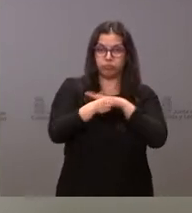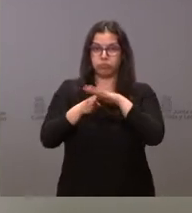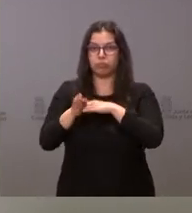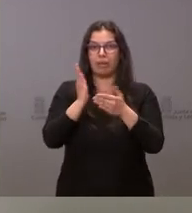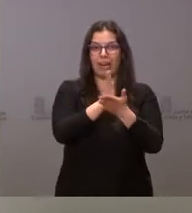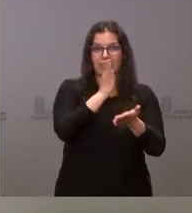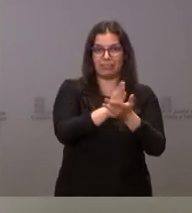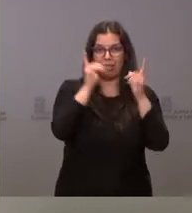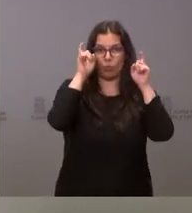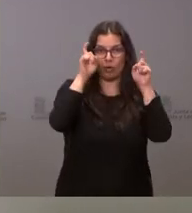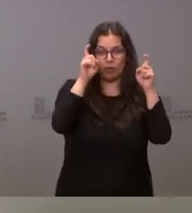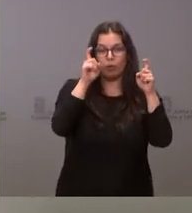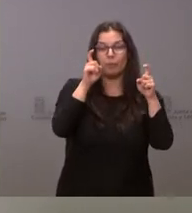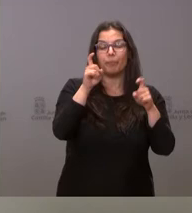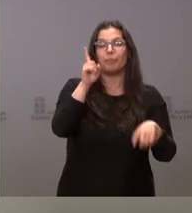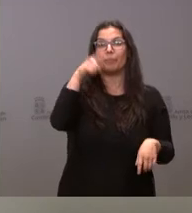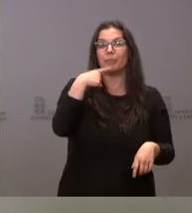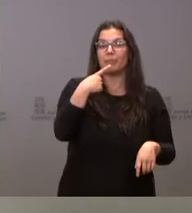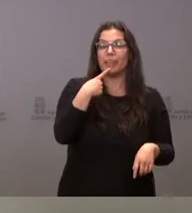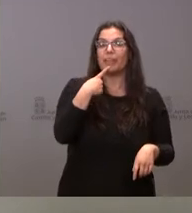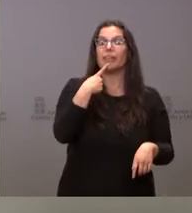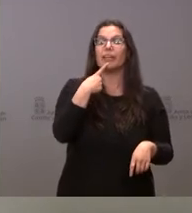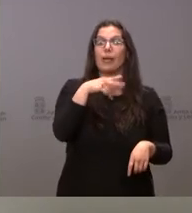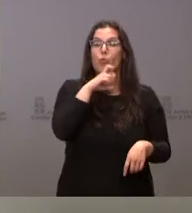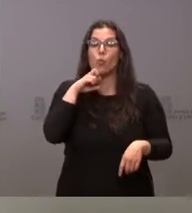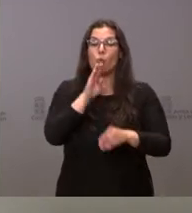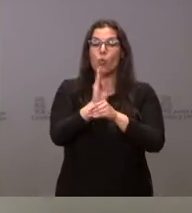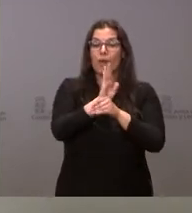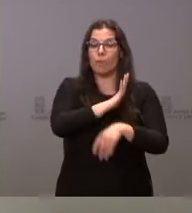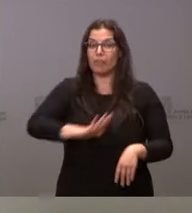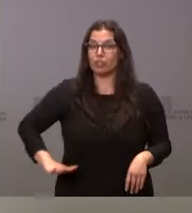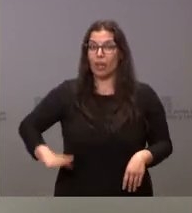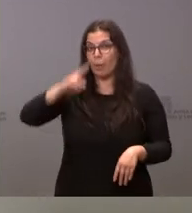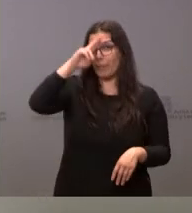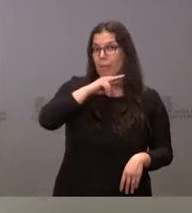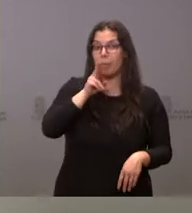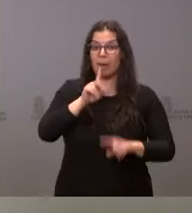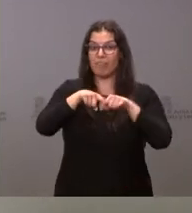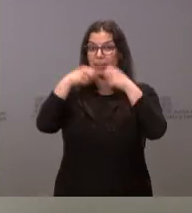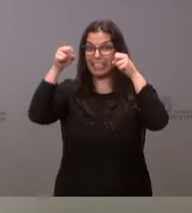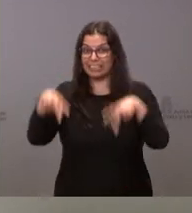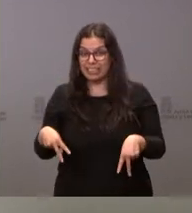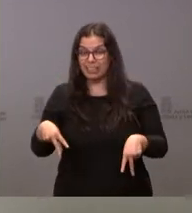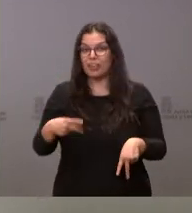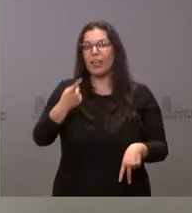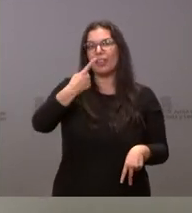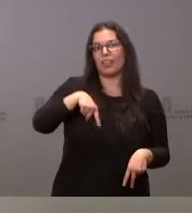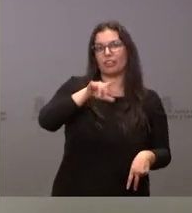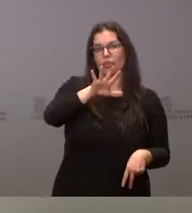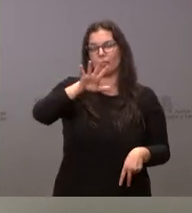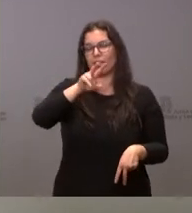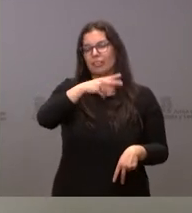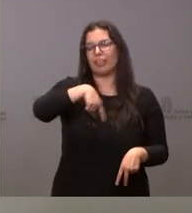finalmente, indicarles que menores en guarda provisional son 134, de ellos 12 están